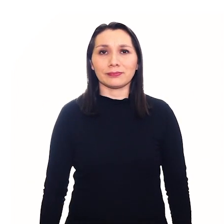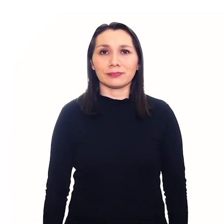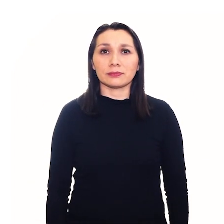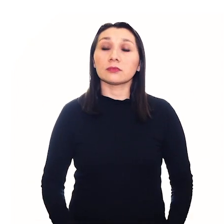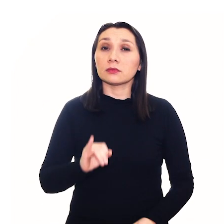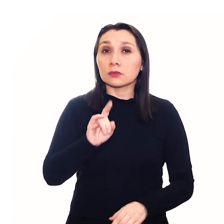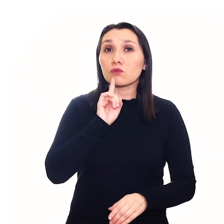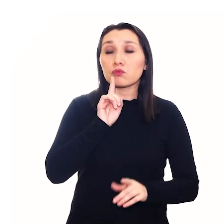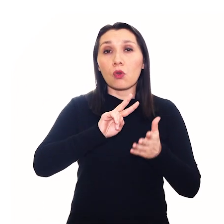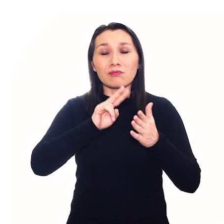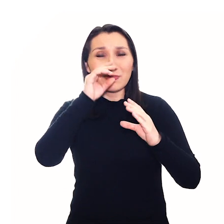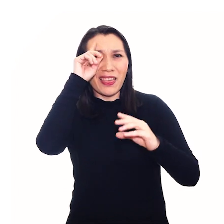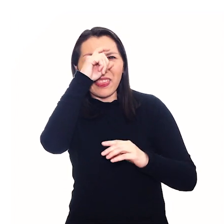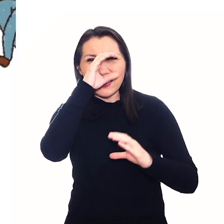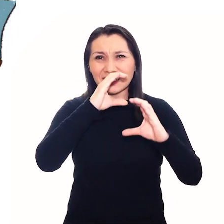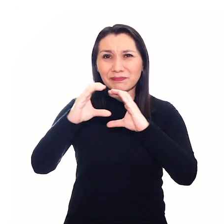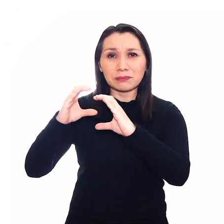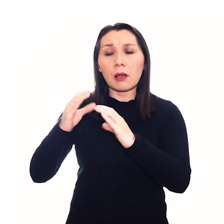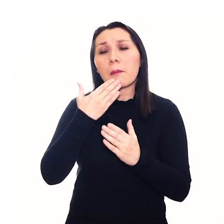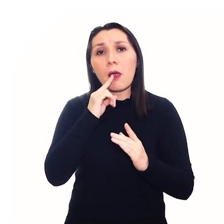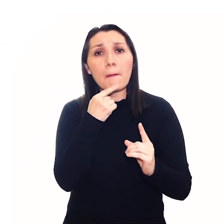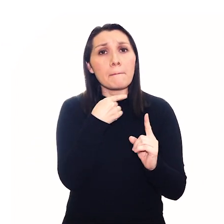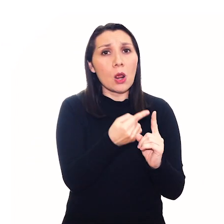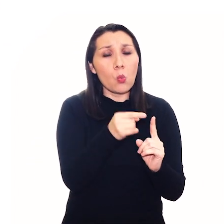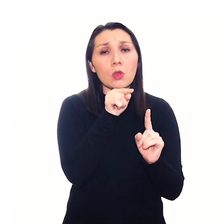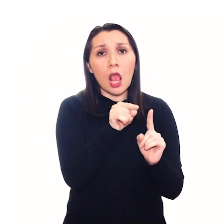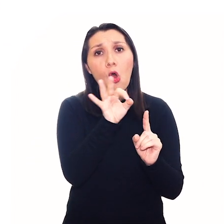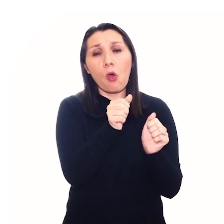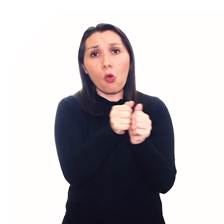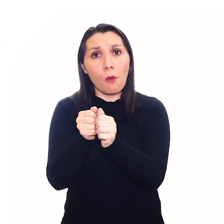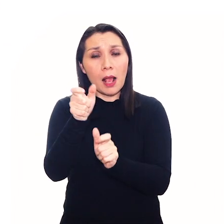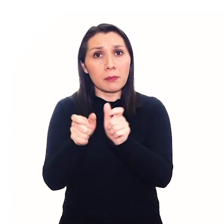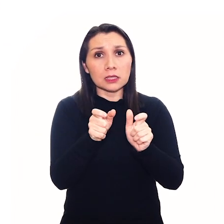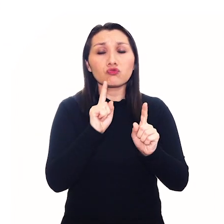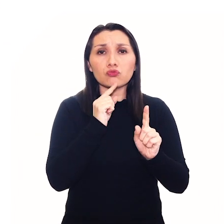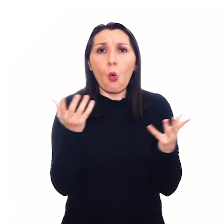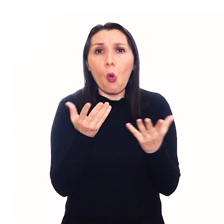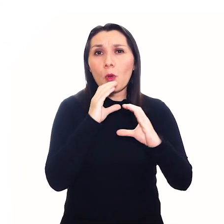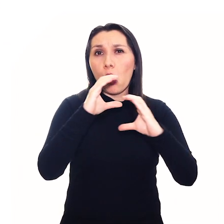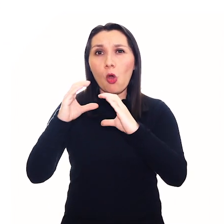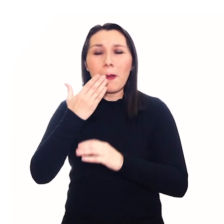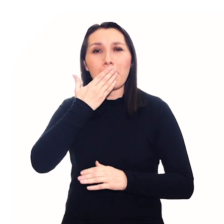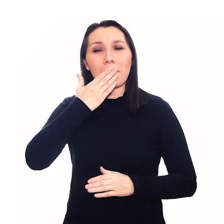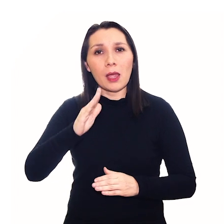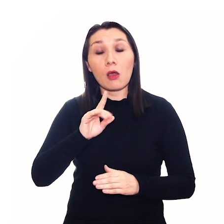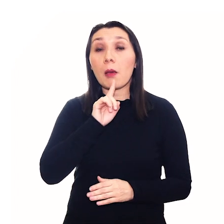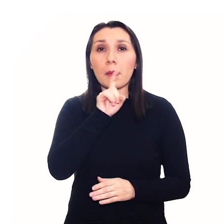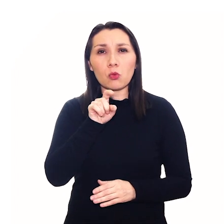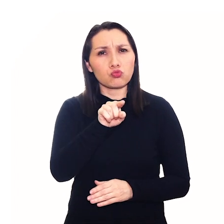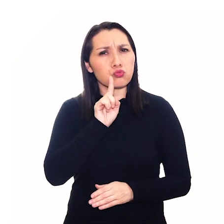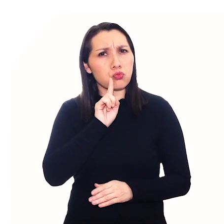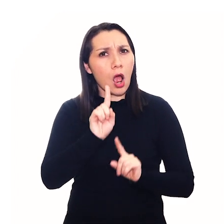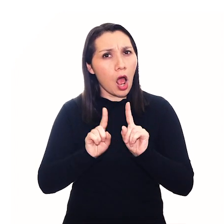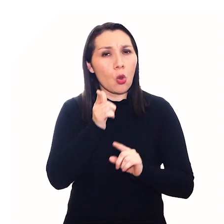Si hay dificultades de comunicación, pregúntele a ella o a sus acompañantes cómo se comunican mejor y pregunte si